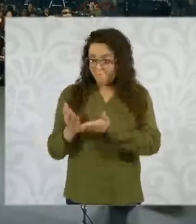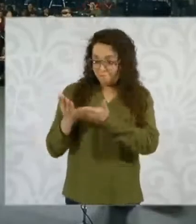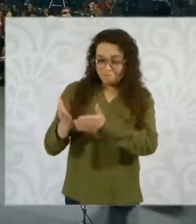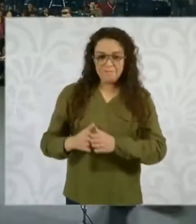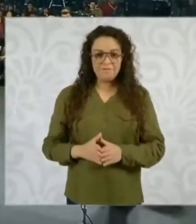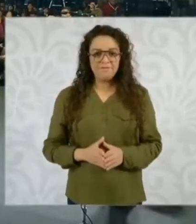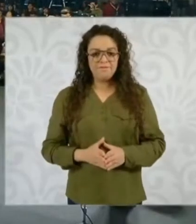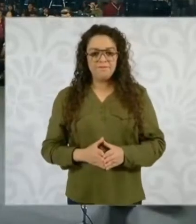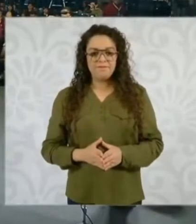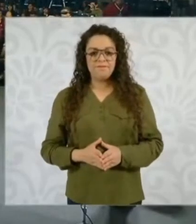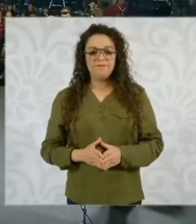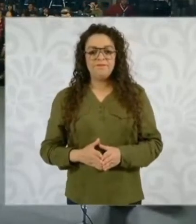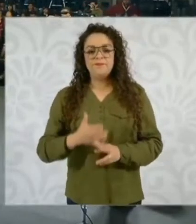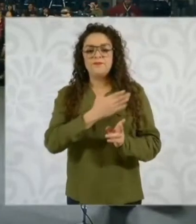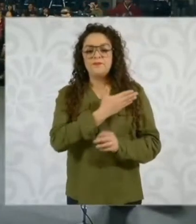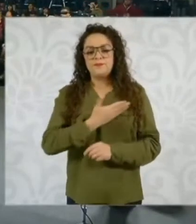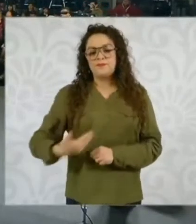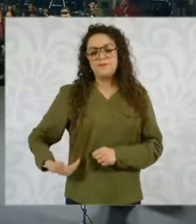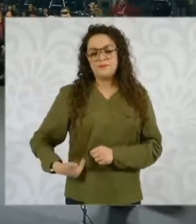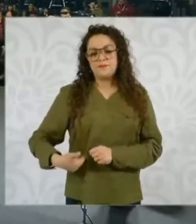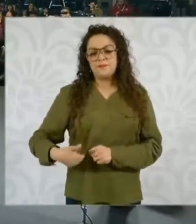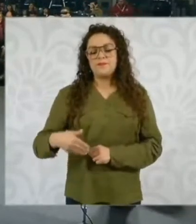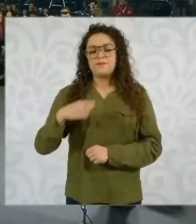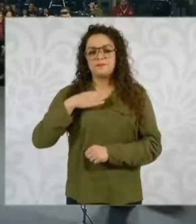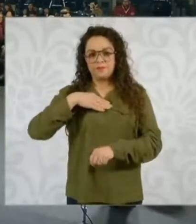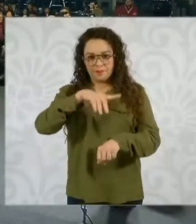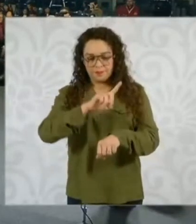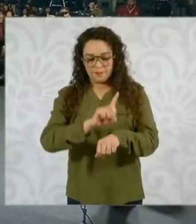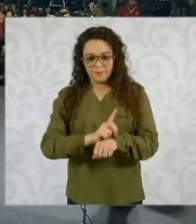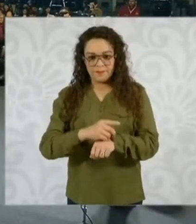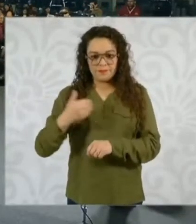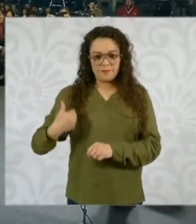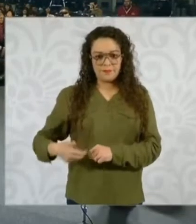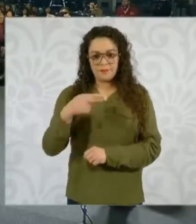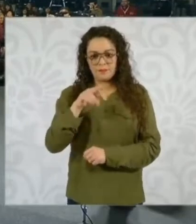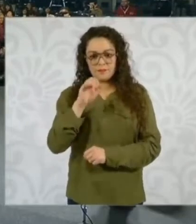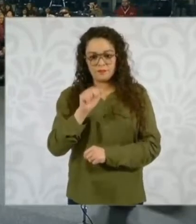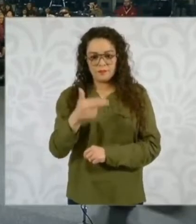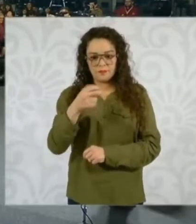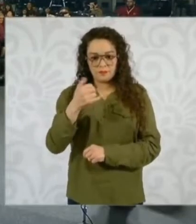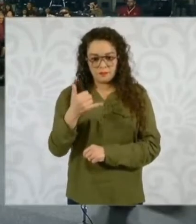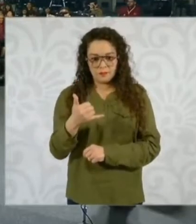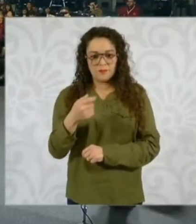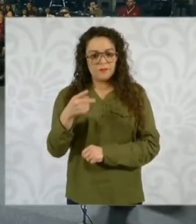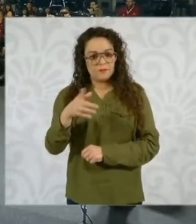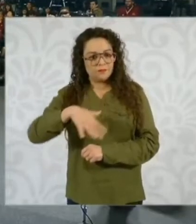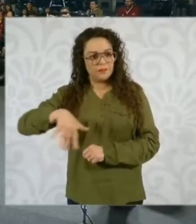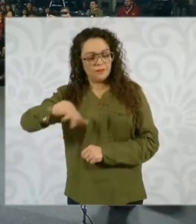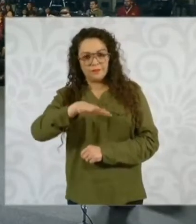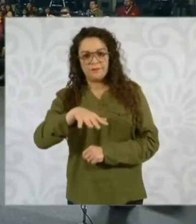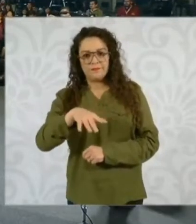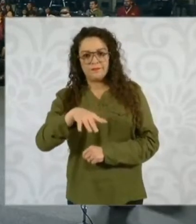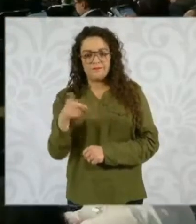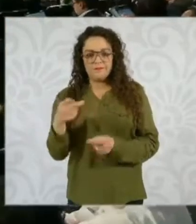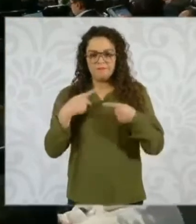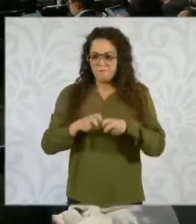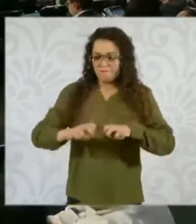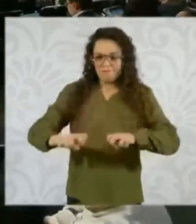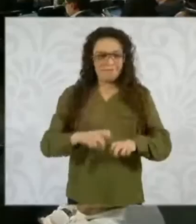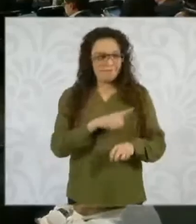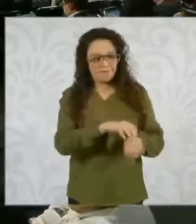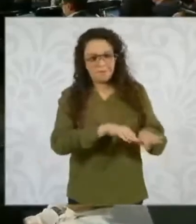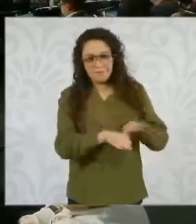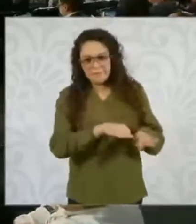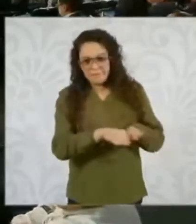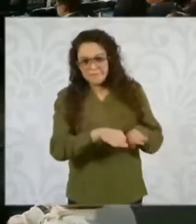Muy buenos días, presidenta Ramón Flores del Sentinela Informa de Human Hoy y funcionarios que la acompañan. La verdad es que nos urgía llegar